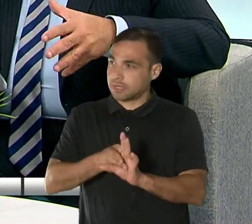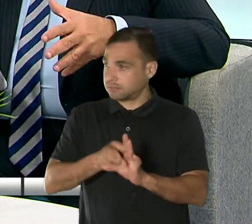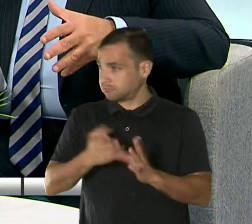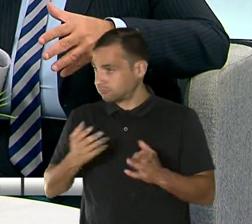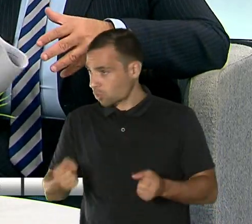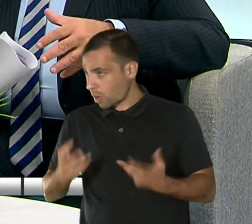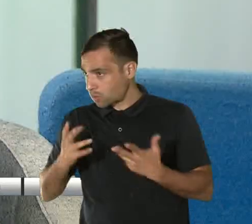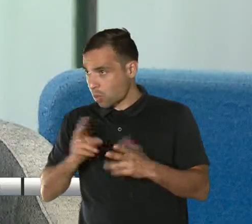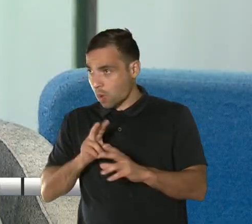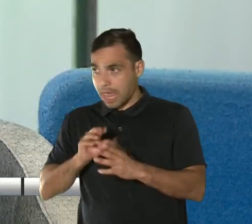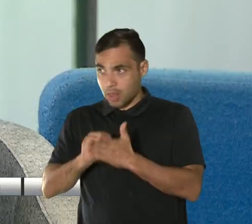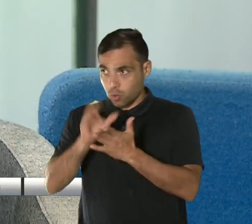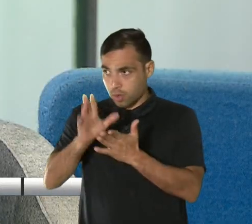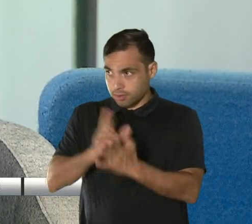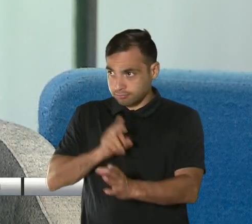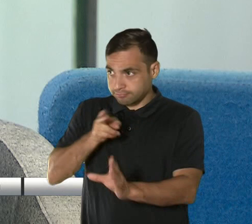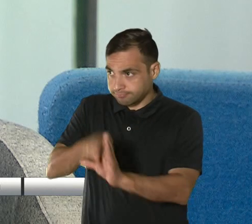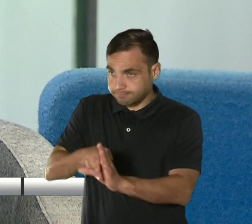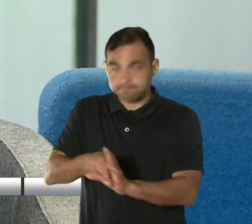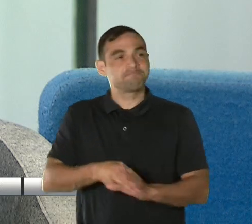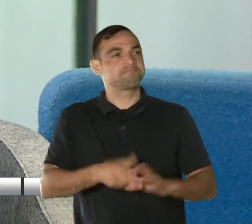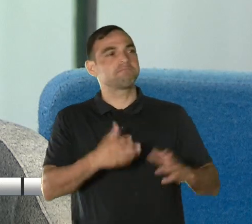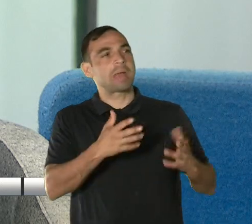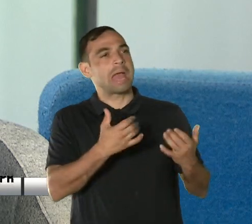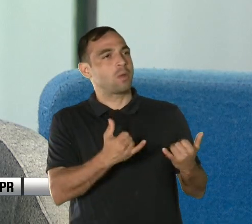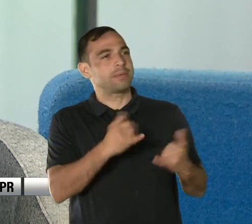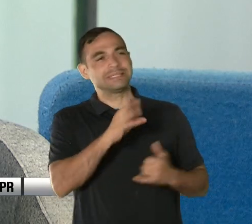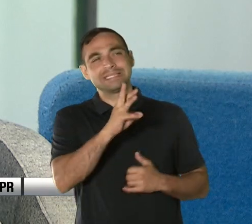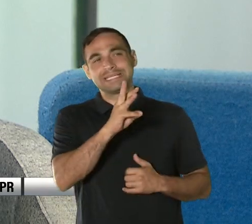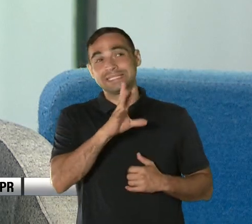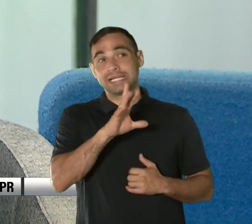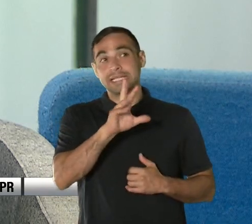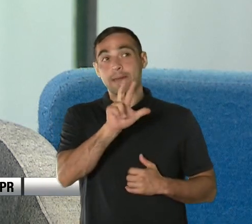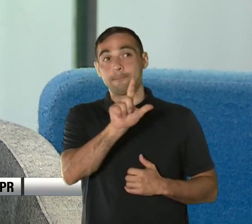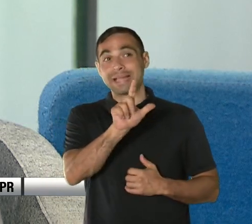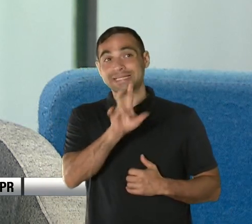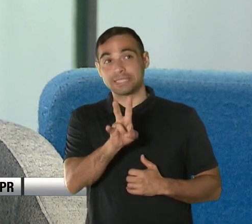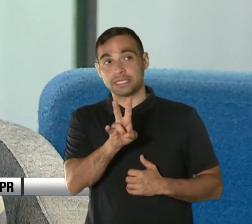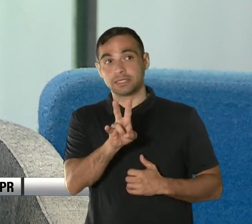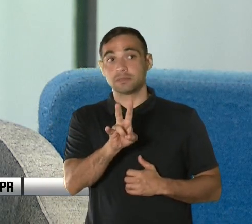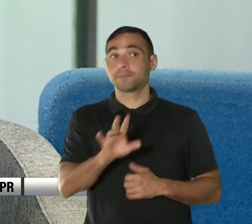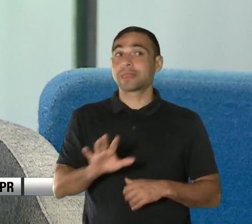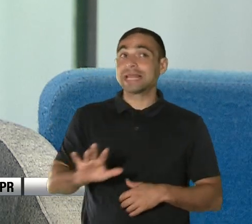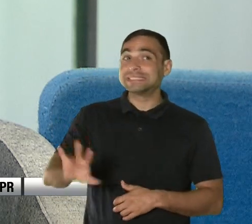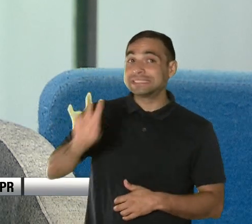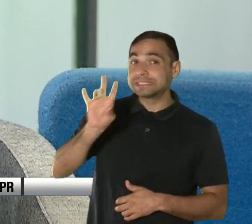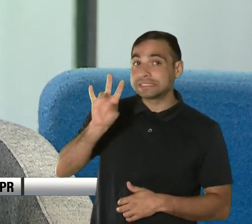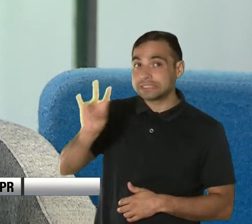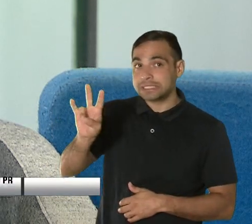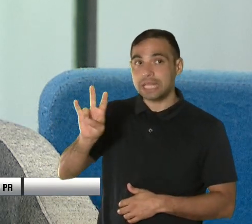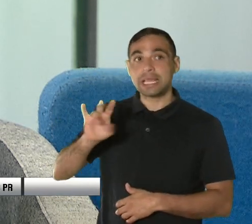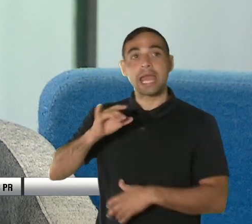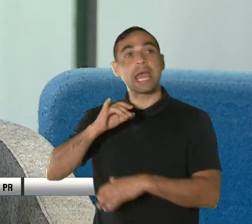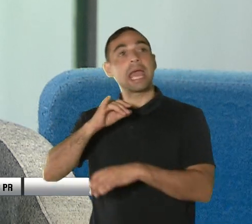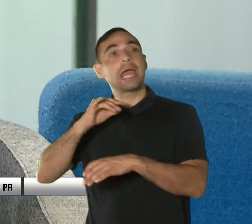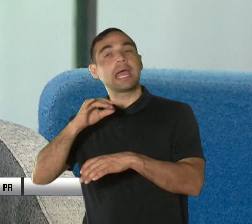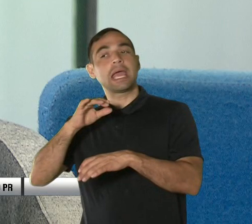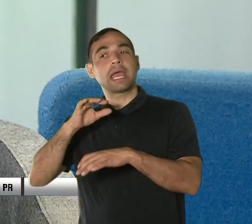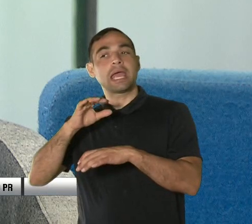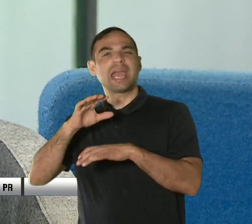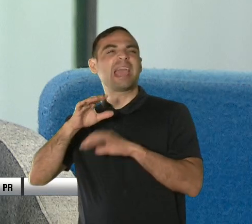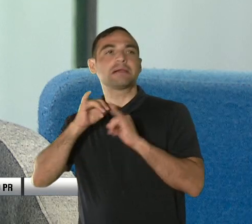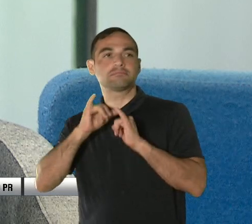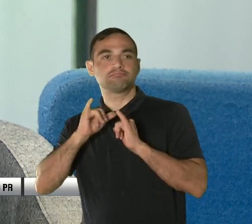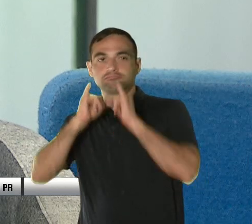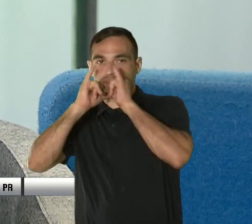se espera? Pues te comentabas que tenemos 627 y quiero destacar que hay 7 instituciones correccionales que también se integran al proyecto